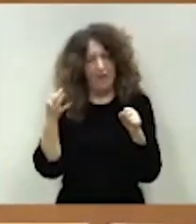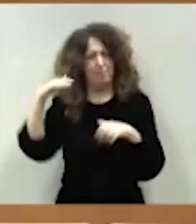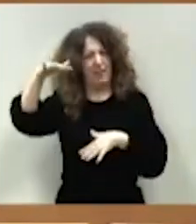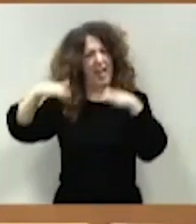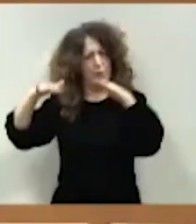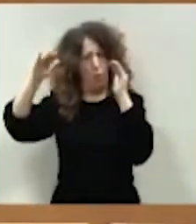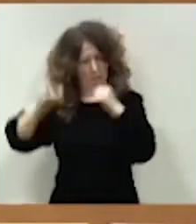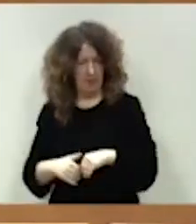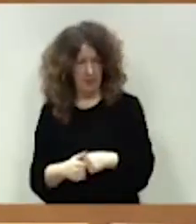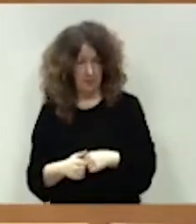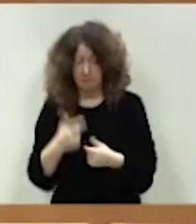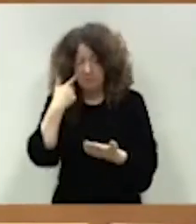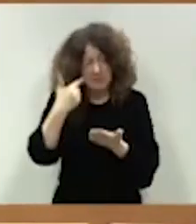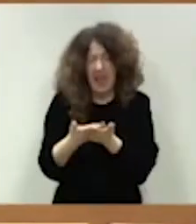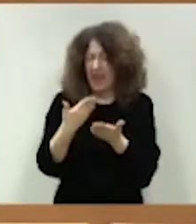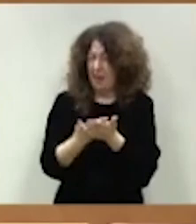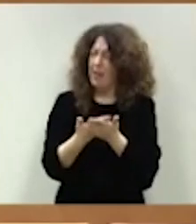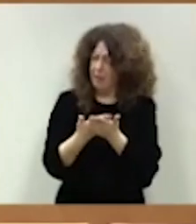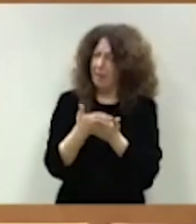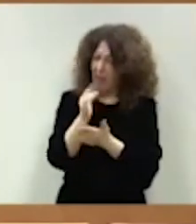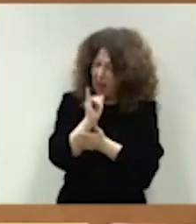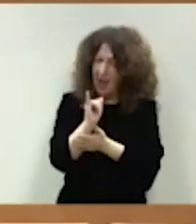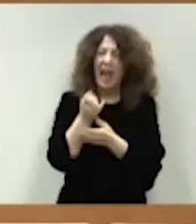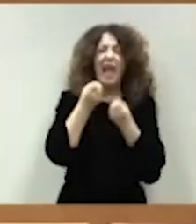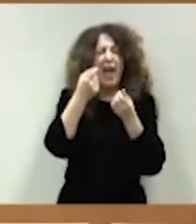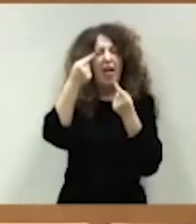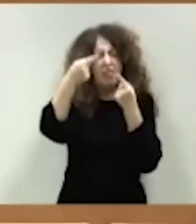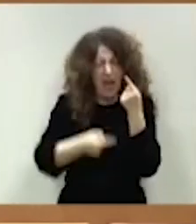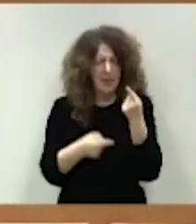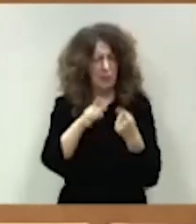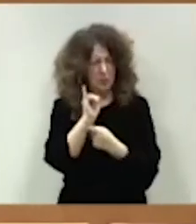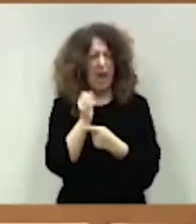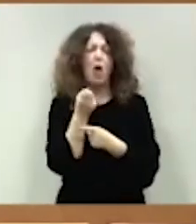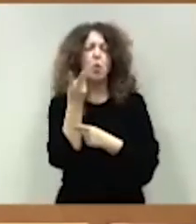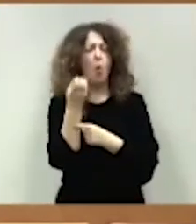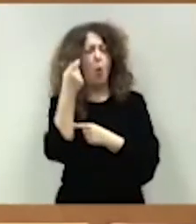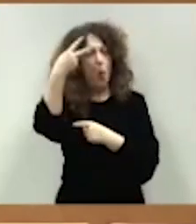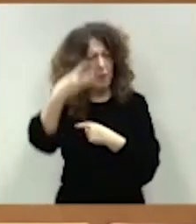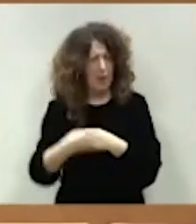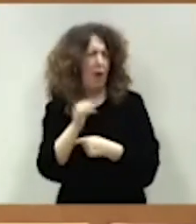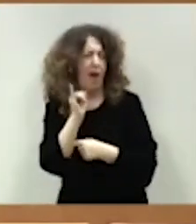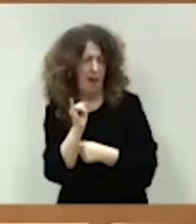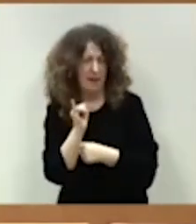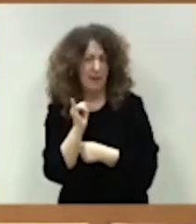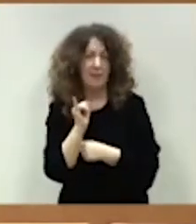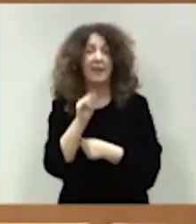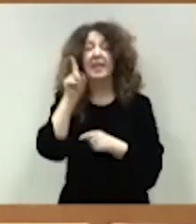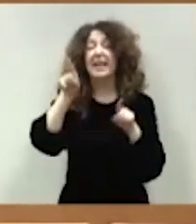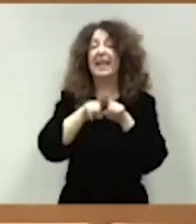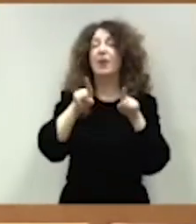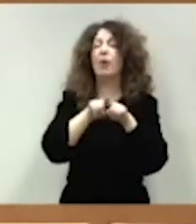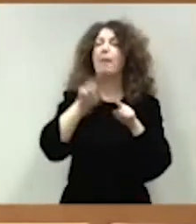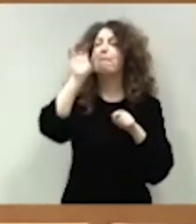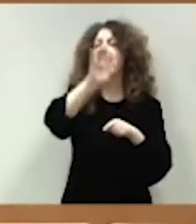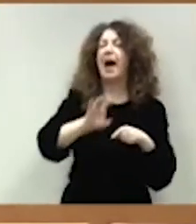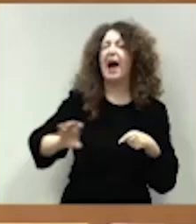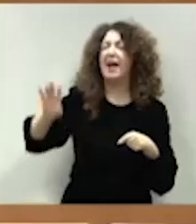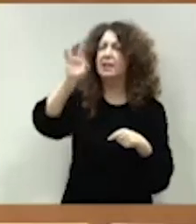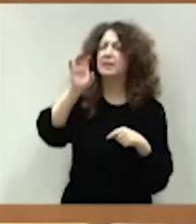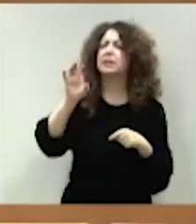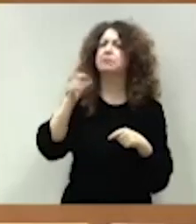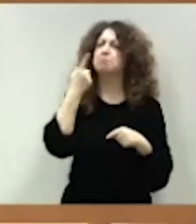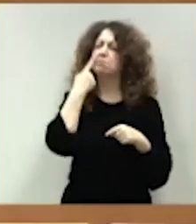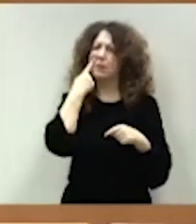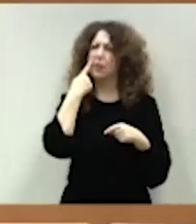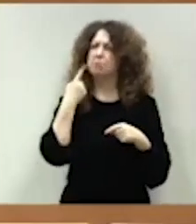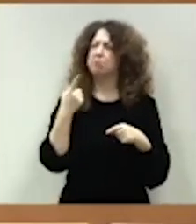para que de esto podamos hablar con datos, con cifras. También la hay en que los países que cuentan con un fuerte